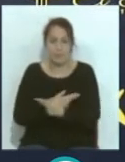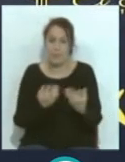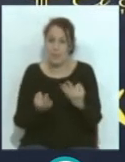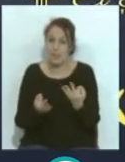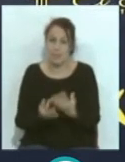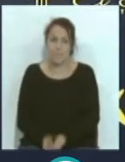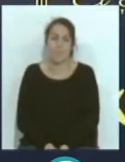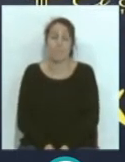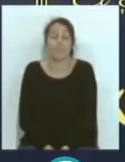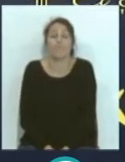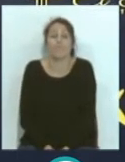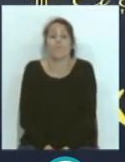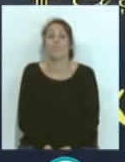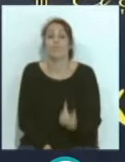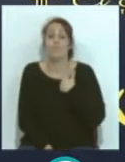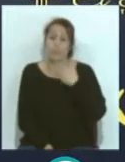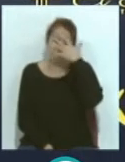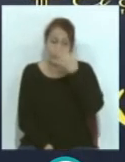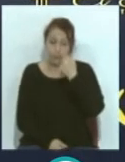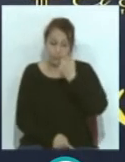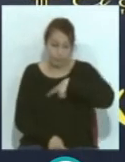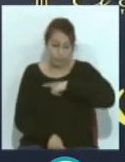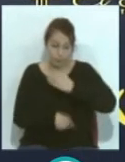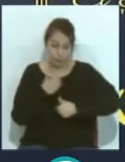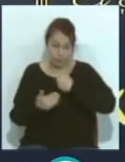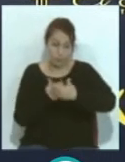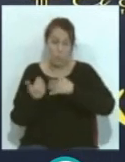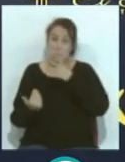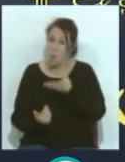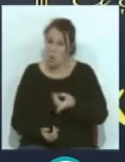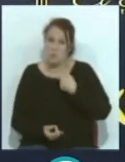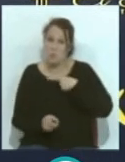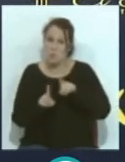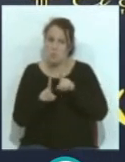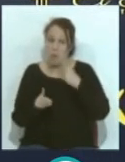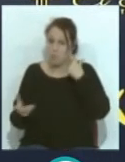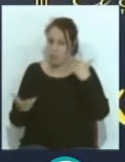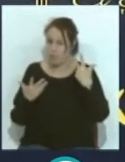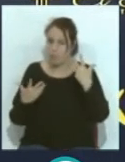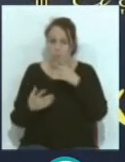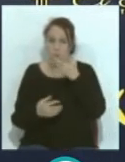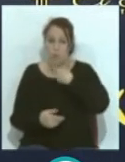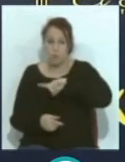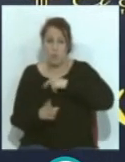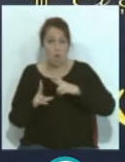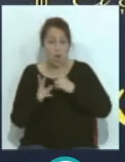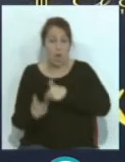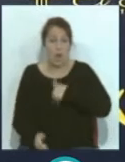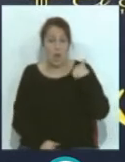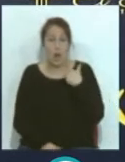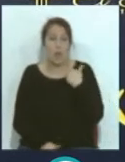bueno, yo creo que estamos avanzando mucho y a lo mejor por eso se le ha dado tanto humo porque nosotros, la sociedad en general